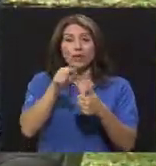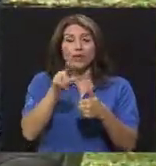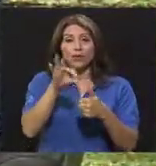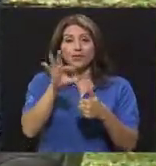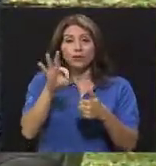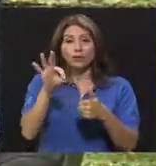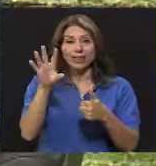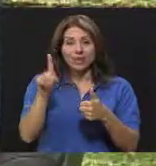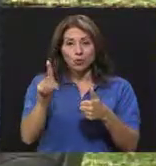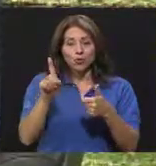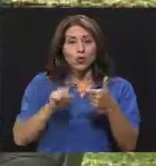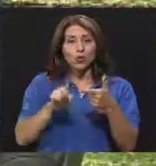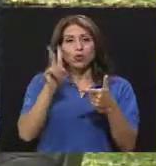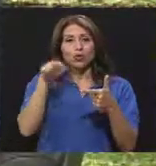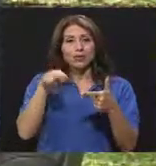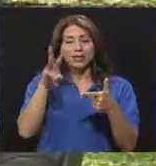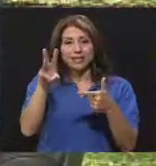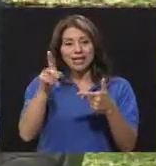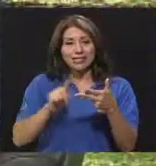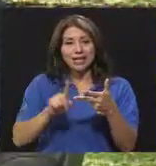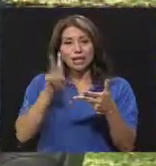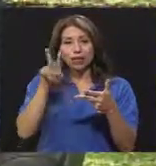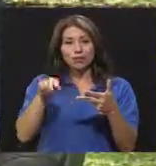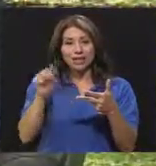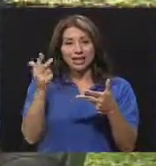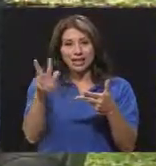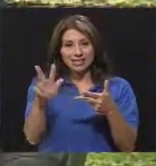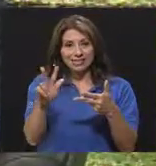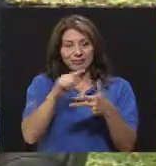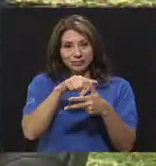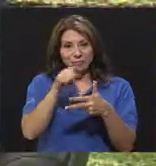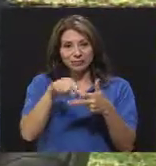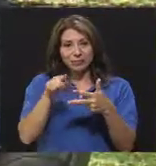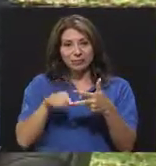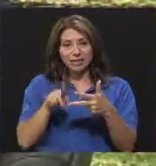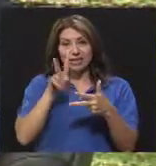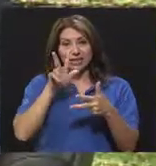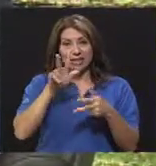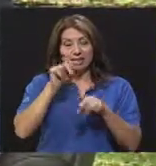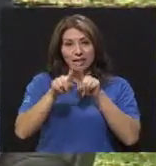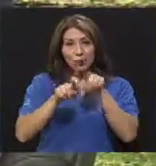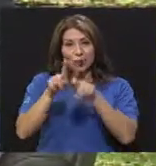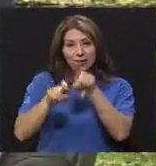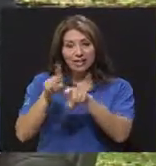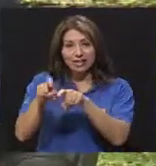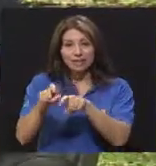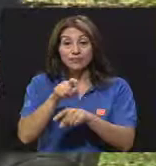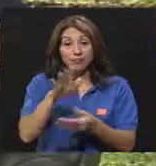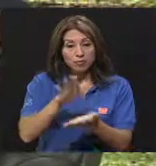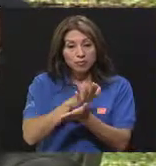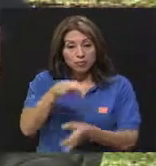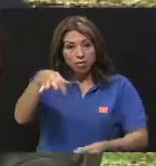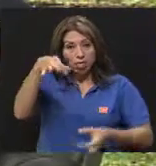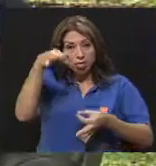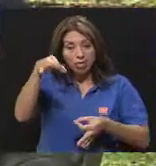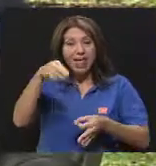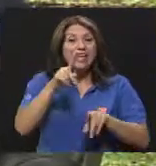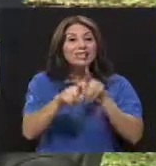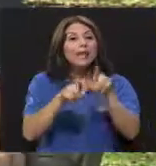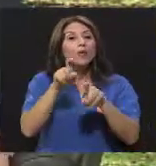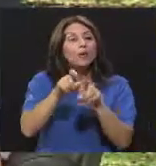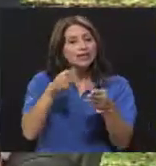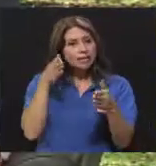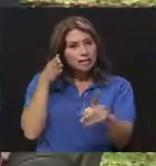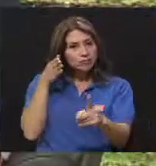2006 y la última ahora en el 2013. Y en realidad, si bien está enfocada a población